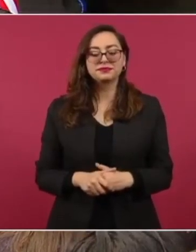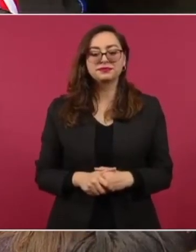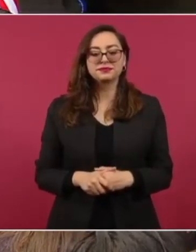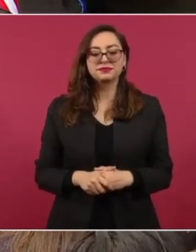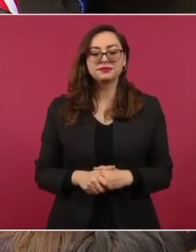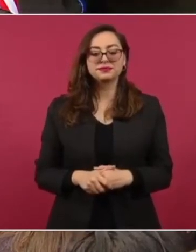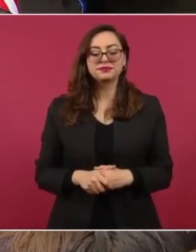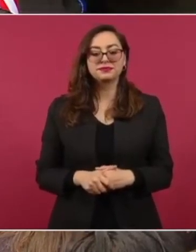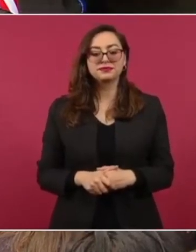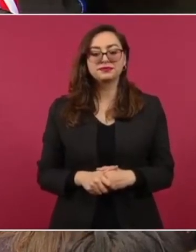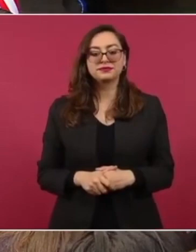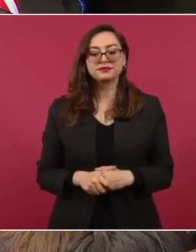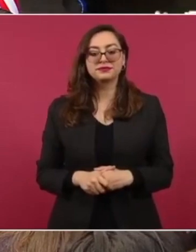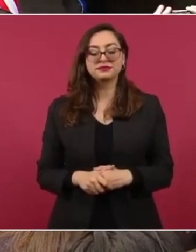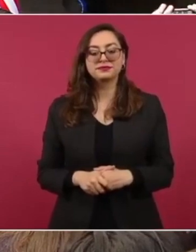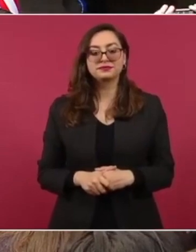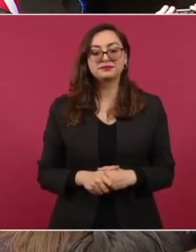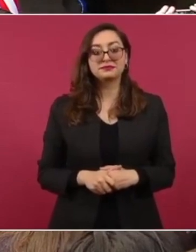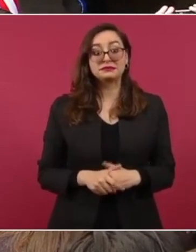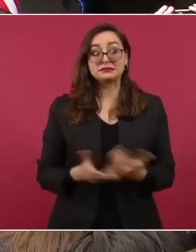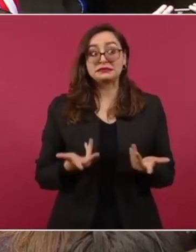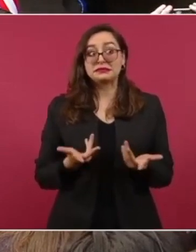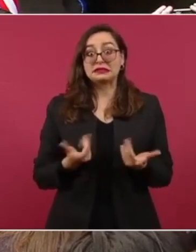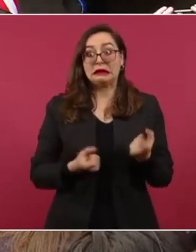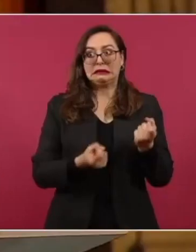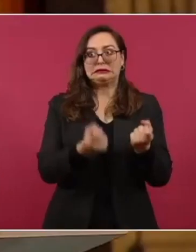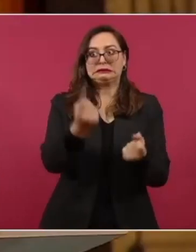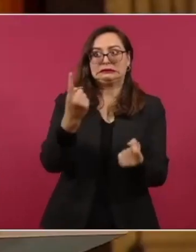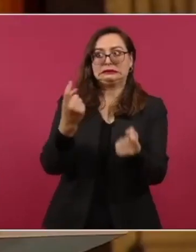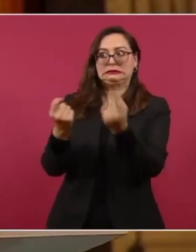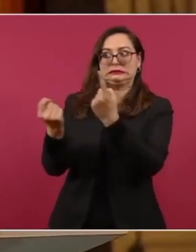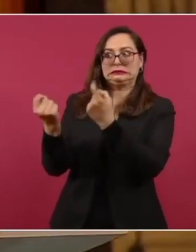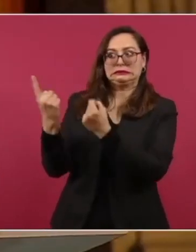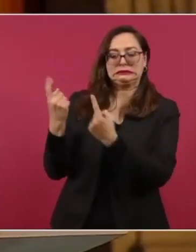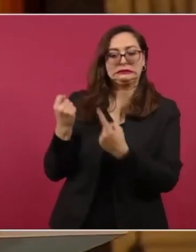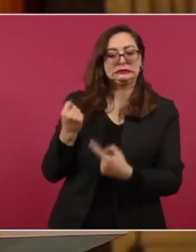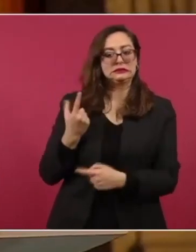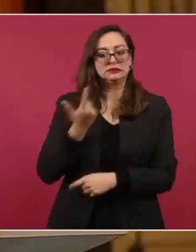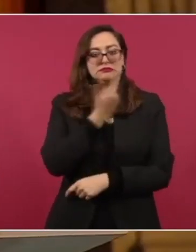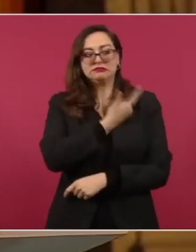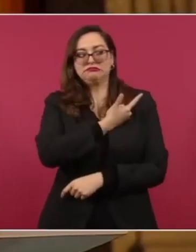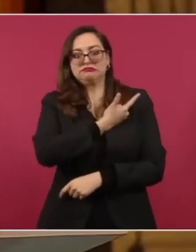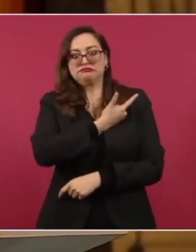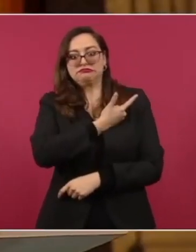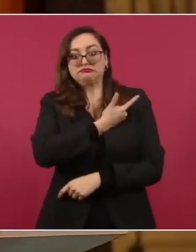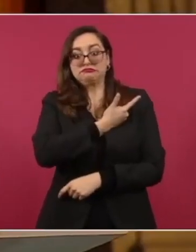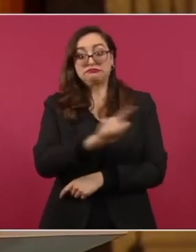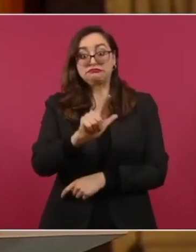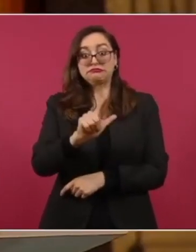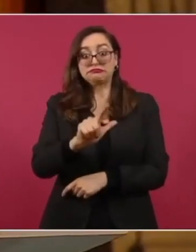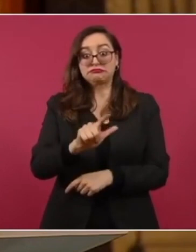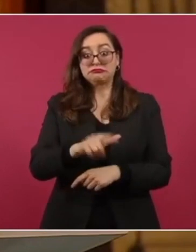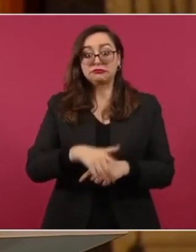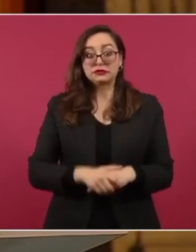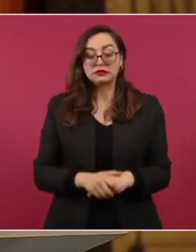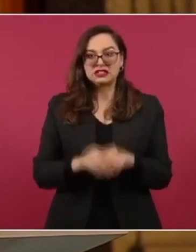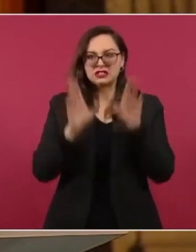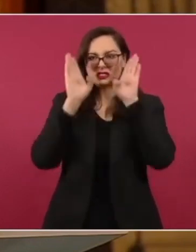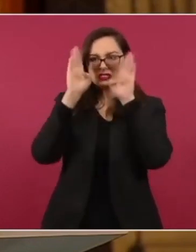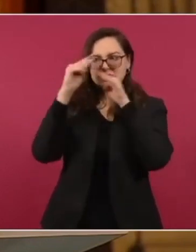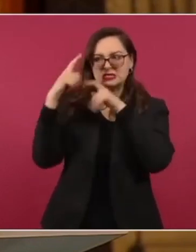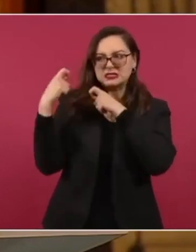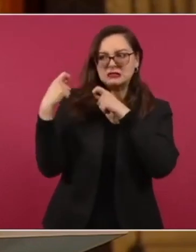aunque no les guste a los conservadores.